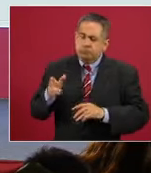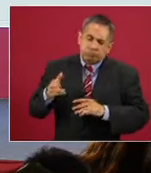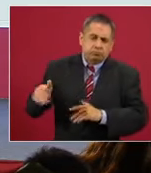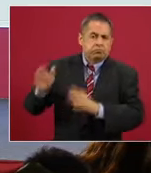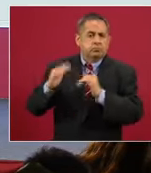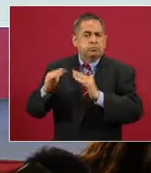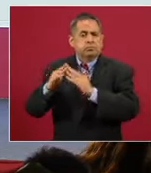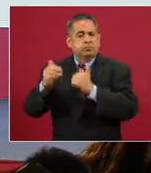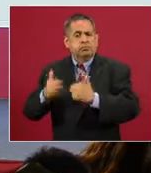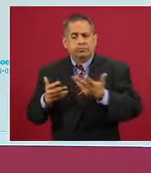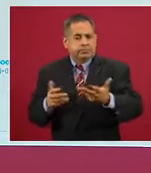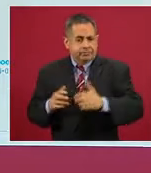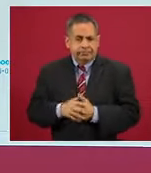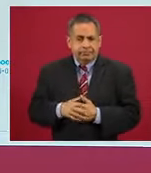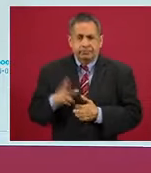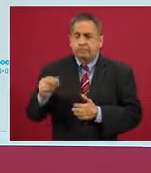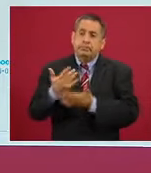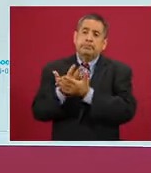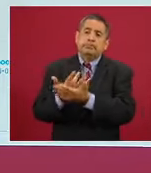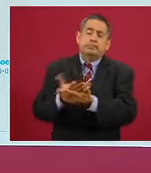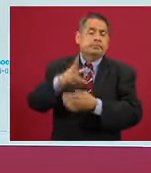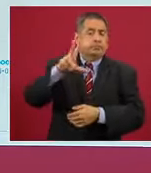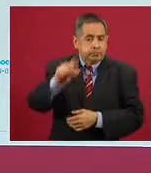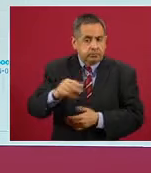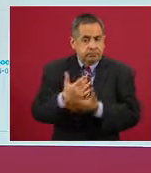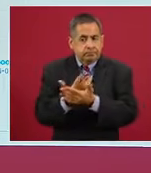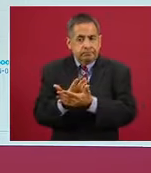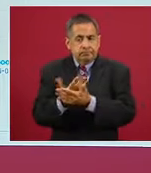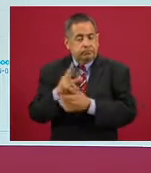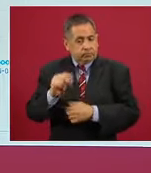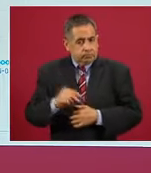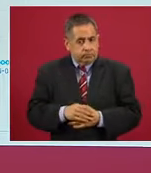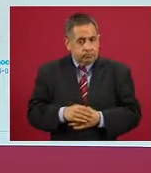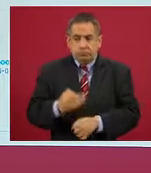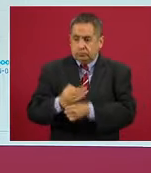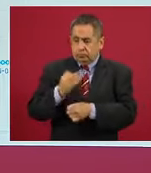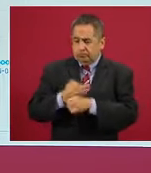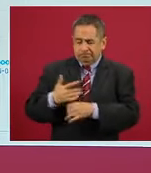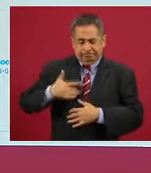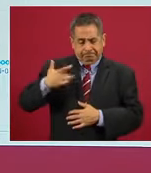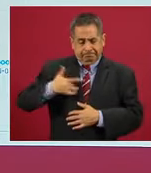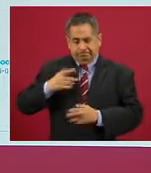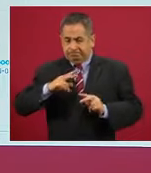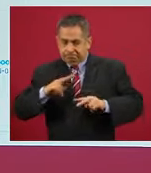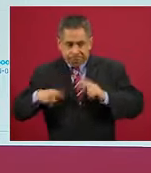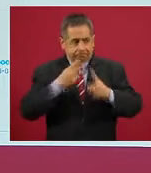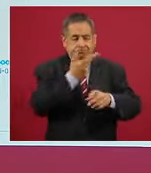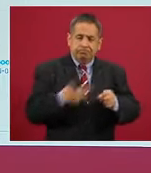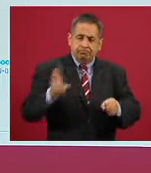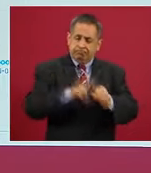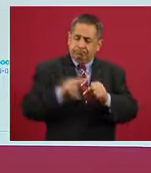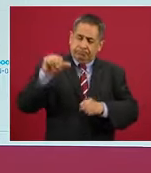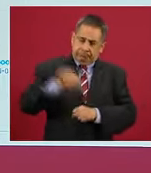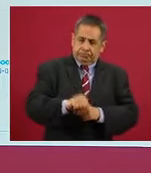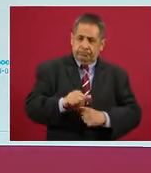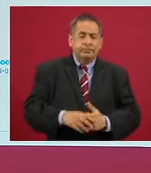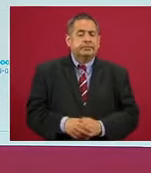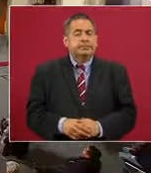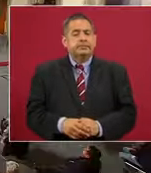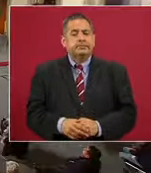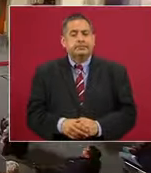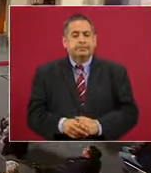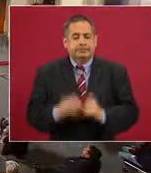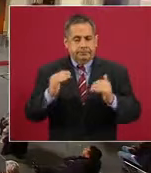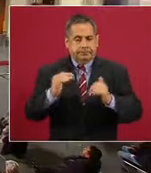satisfactoriamente. No se espere. Por favor, vaya al hospital si usted tiene síntomas de COVID. La